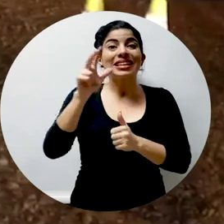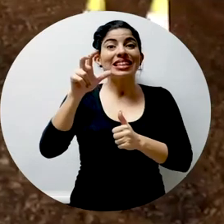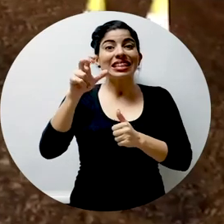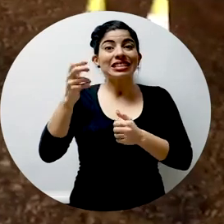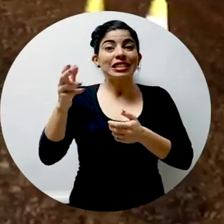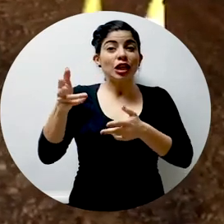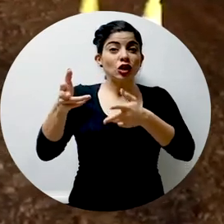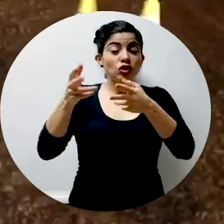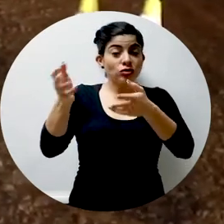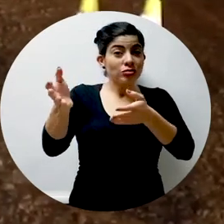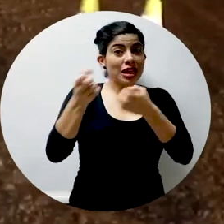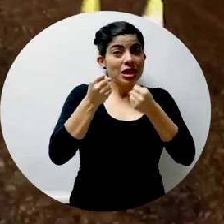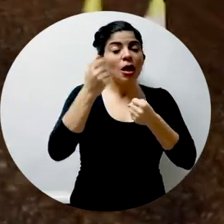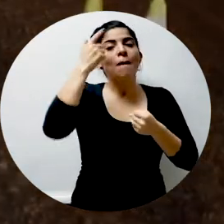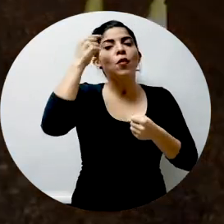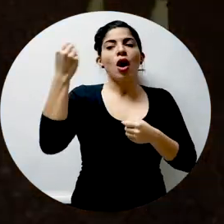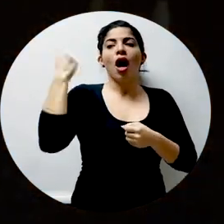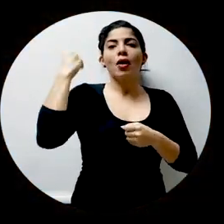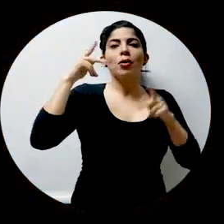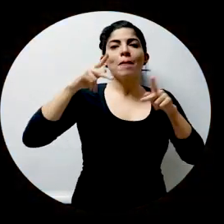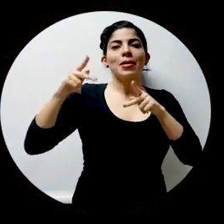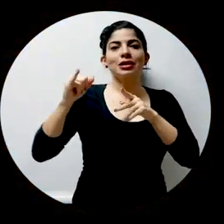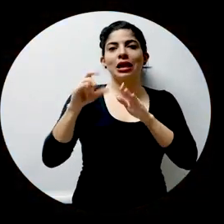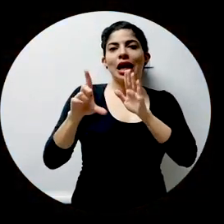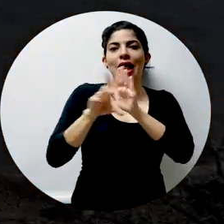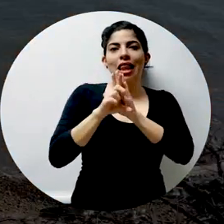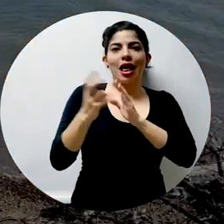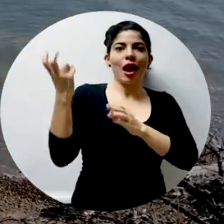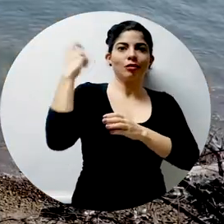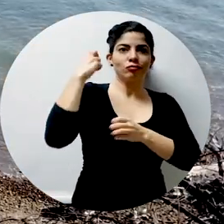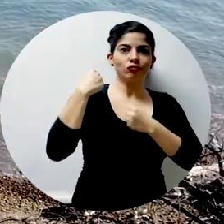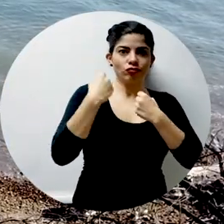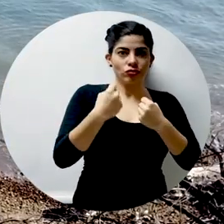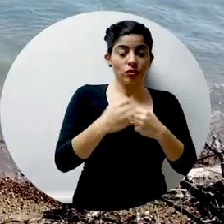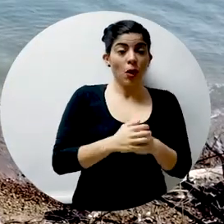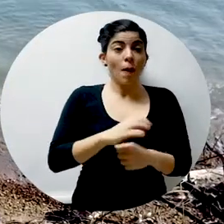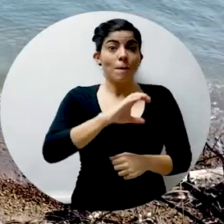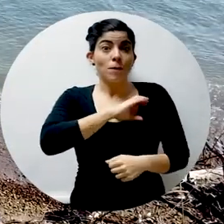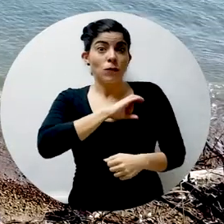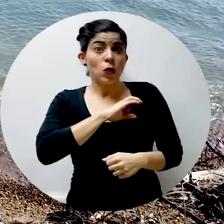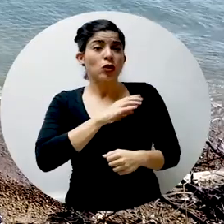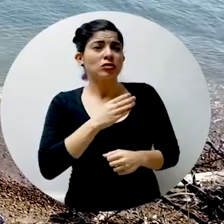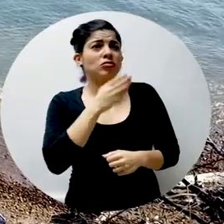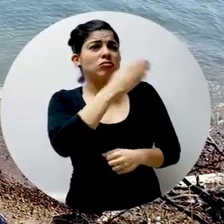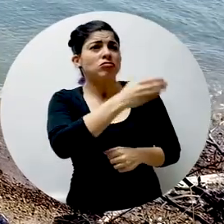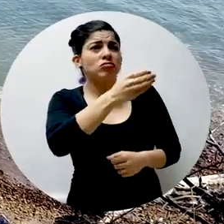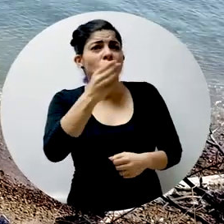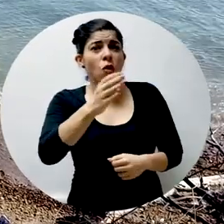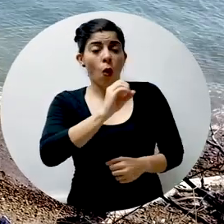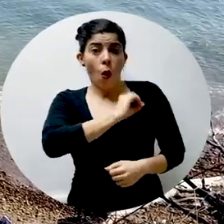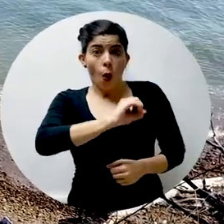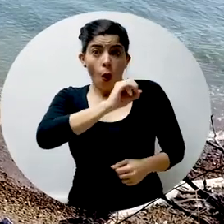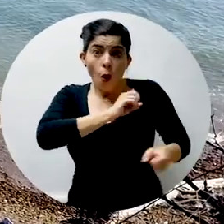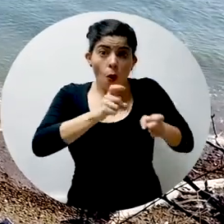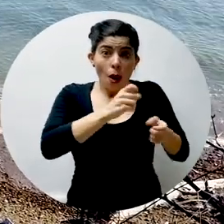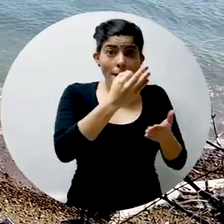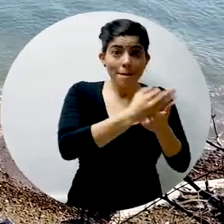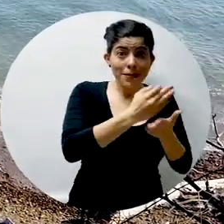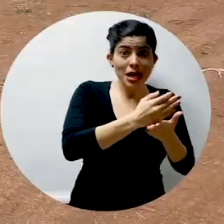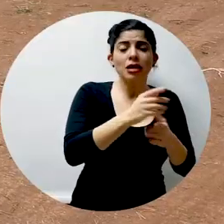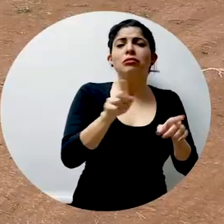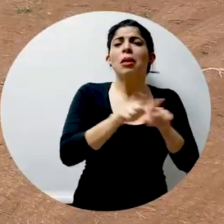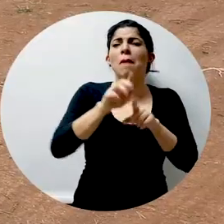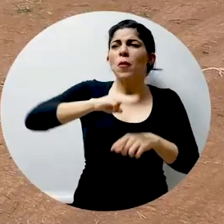norte por transportar a personas de manera irregular. Tenemos presencia policial no solo en los puestos oficiales de control